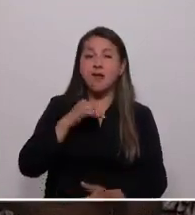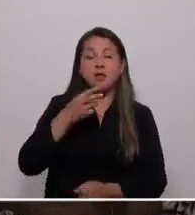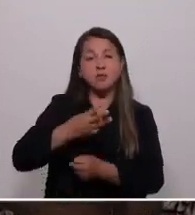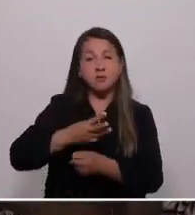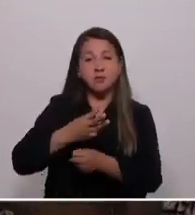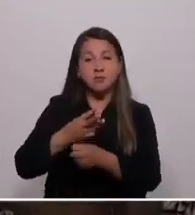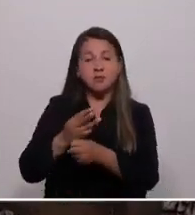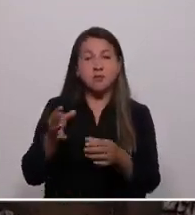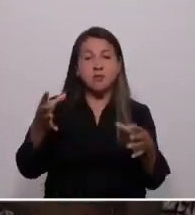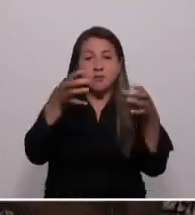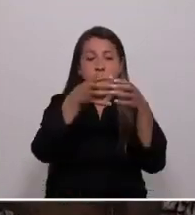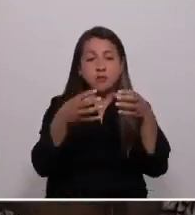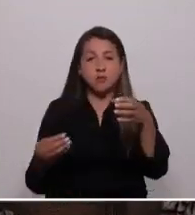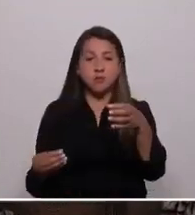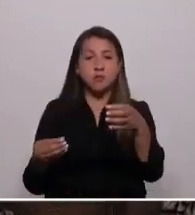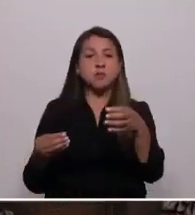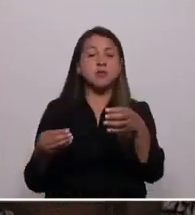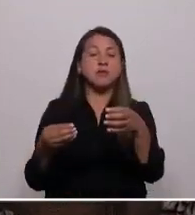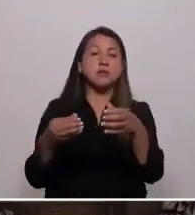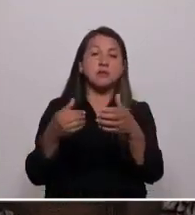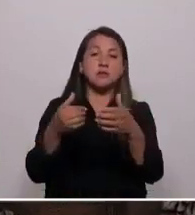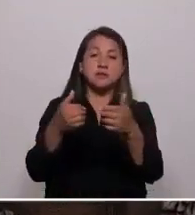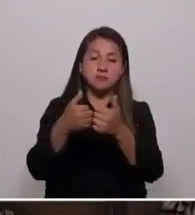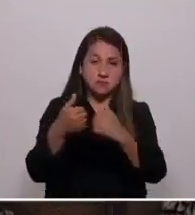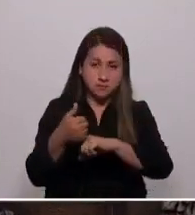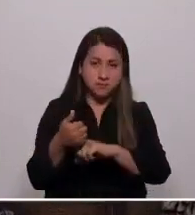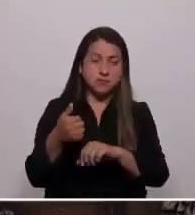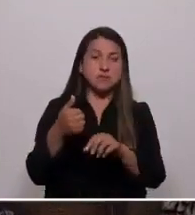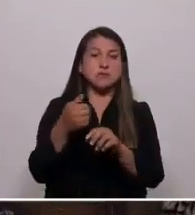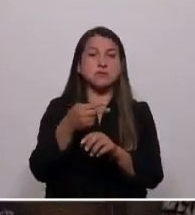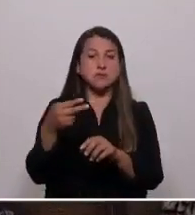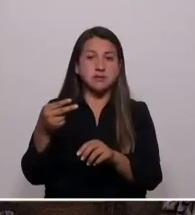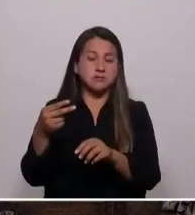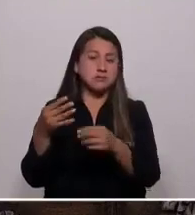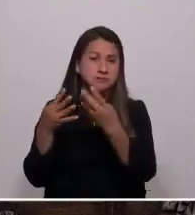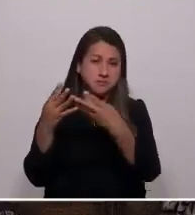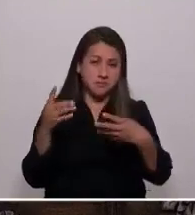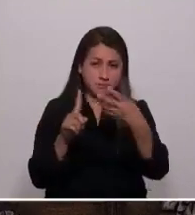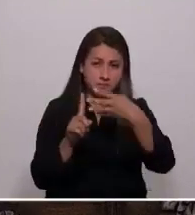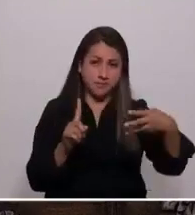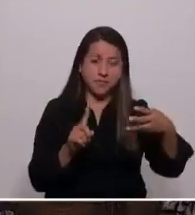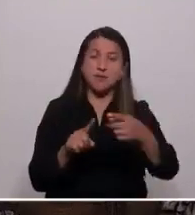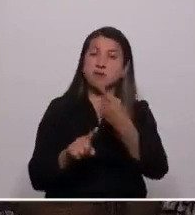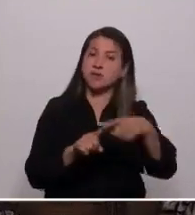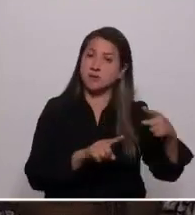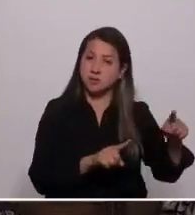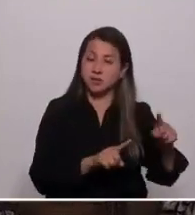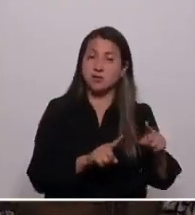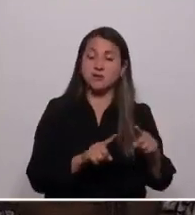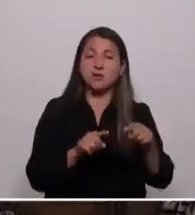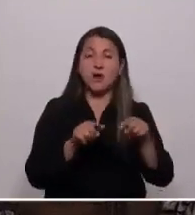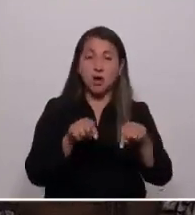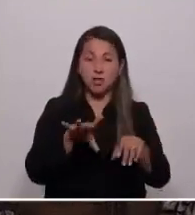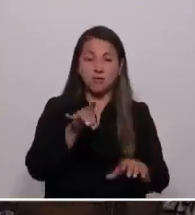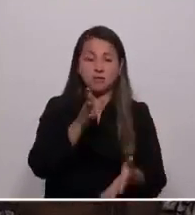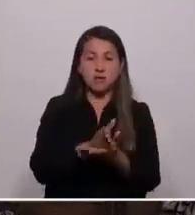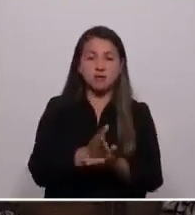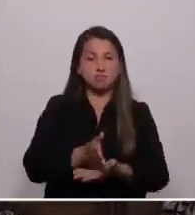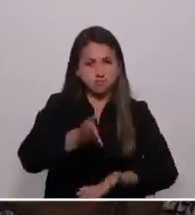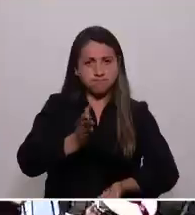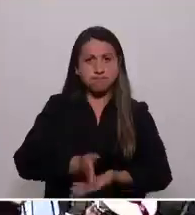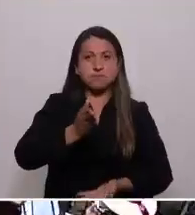minorías culturales y sexuales, entre otras. Para cumplir este desafío debemos tomar decisiones concretas. Chile se debe